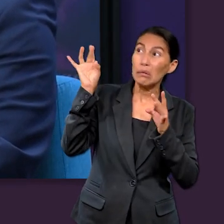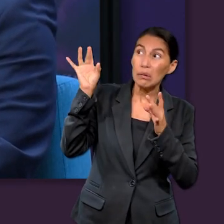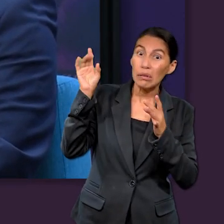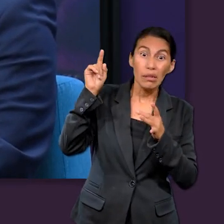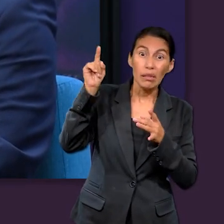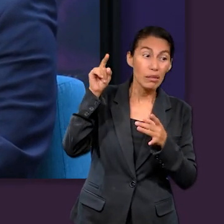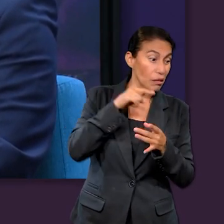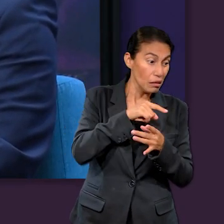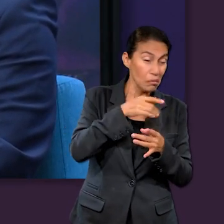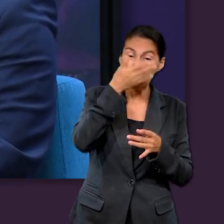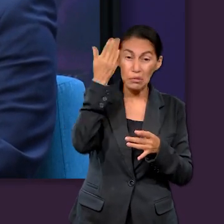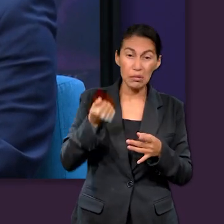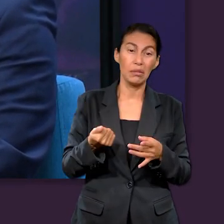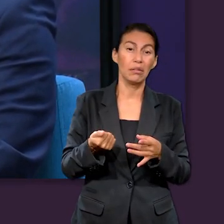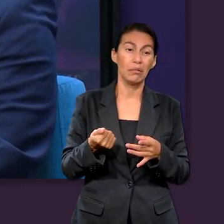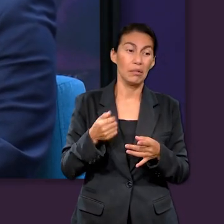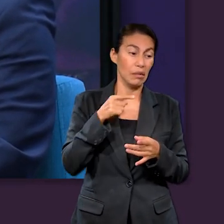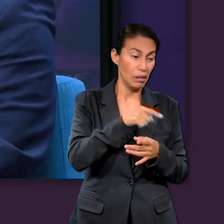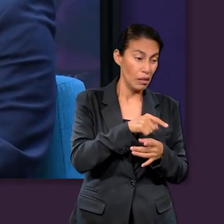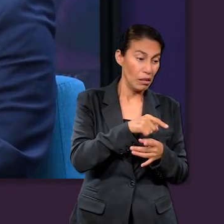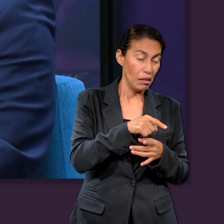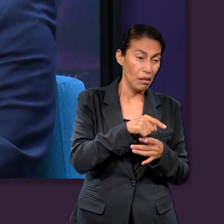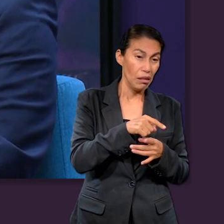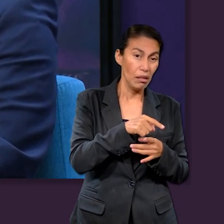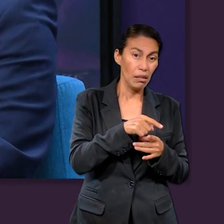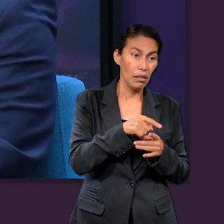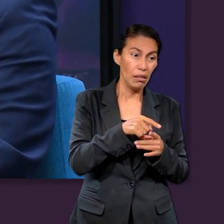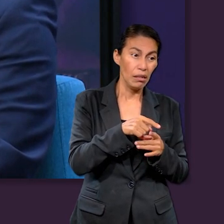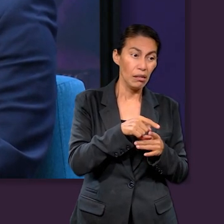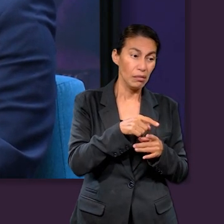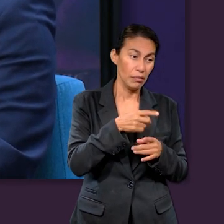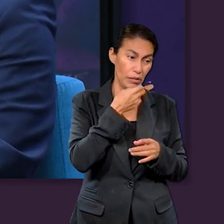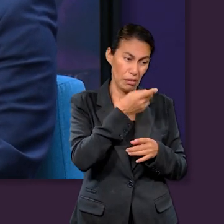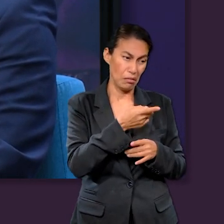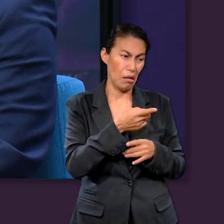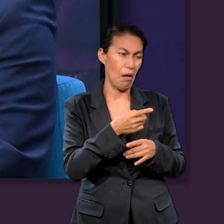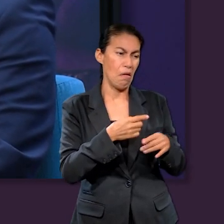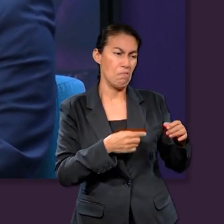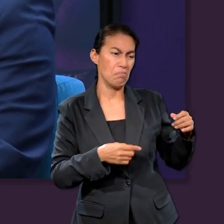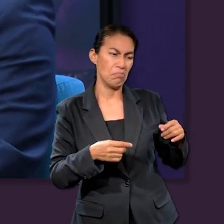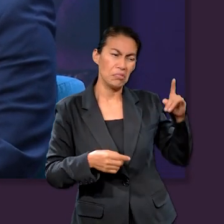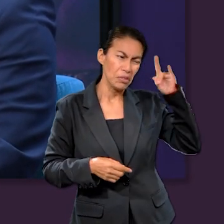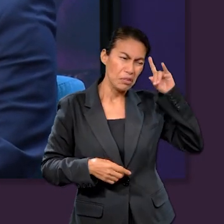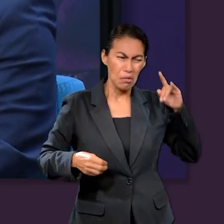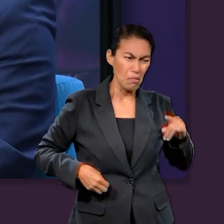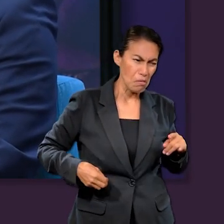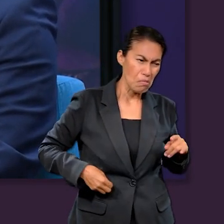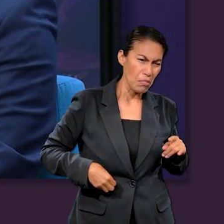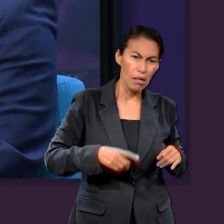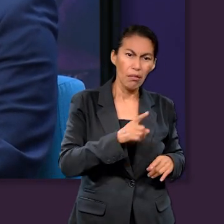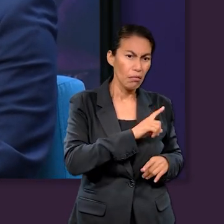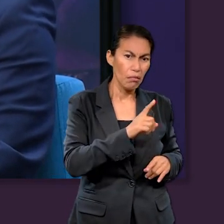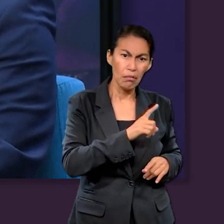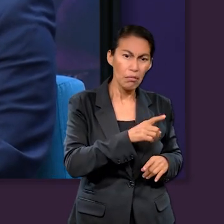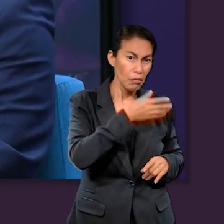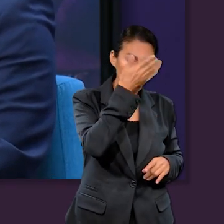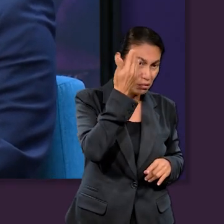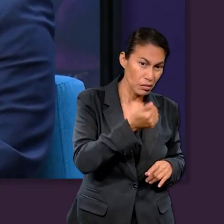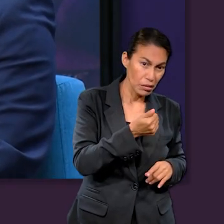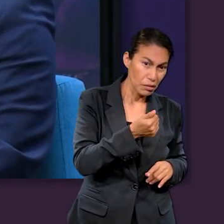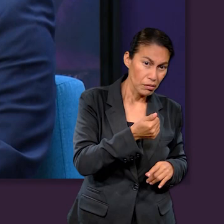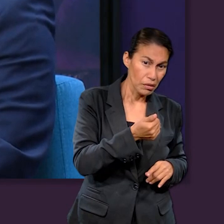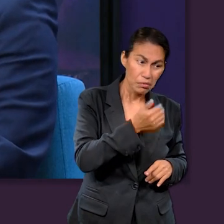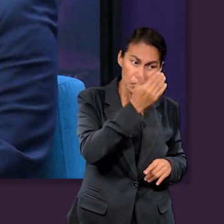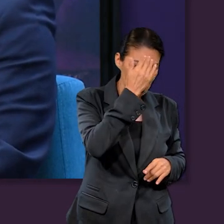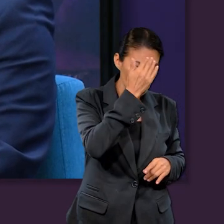De hecho, ninguno de sus sufrimientos se lo carga a Satanás. Él piensa que Dios es quien le da